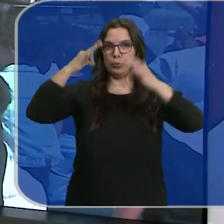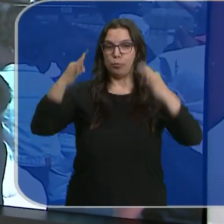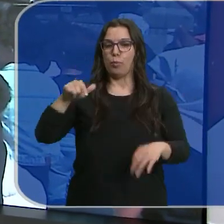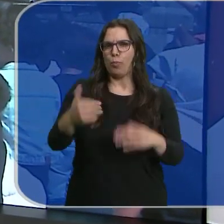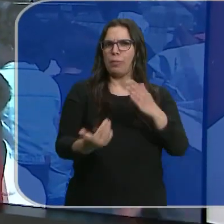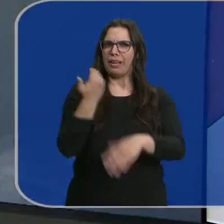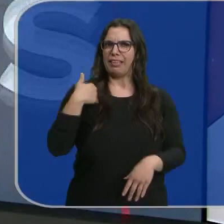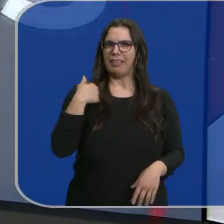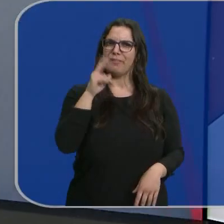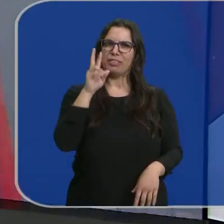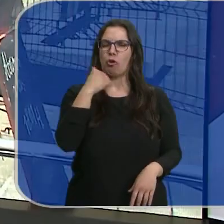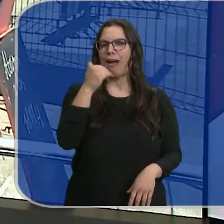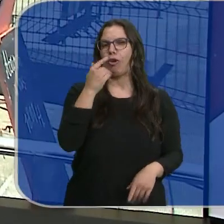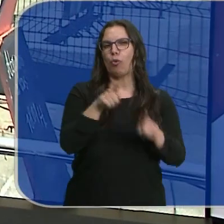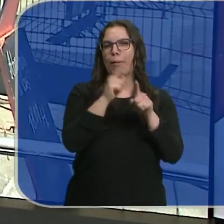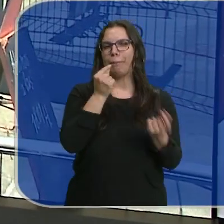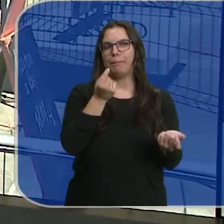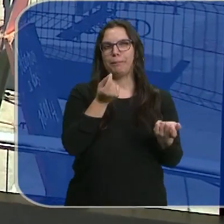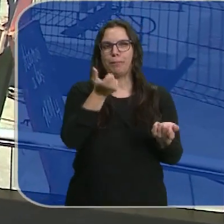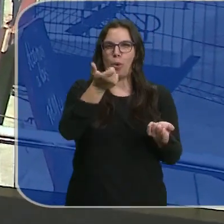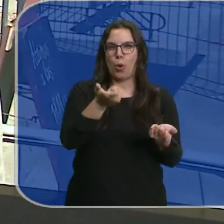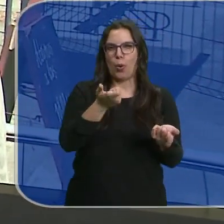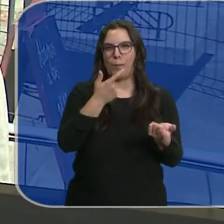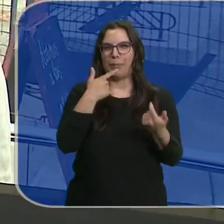pero esta mañana ya hemos tenido aperitivos. Alberto Guerrero.